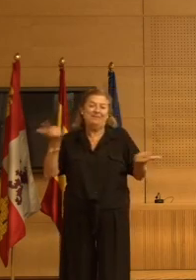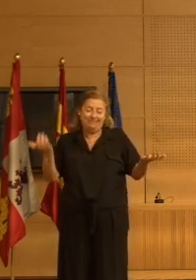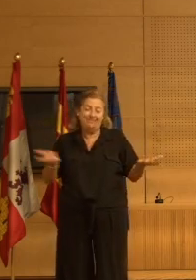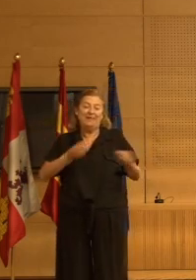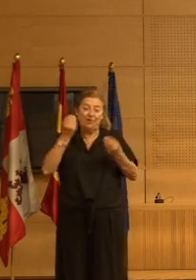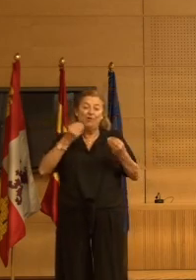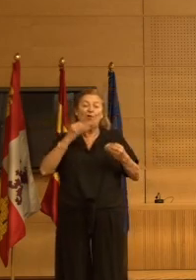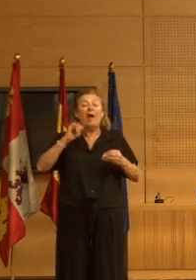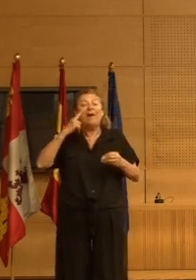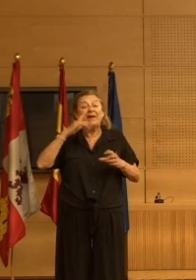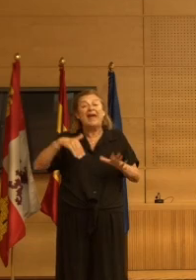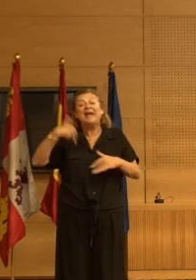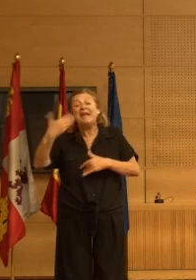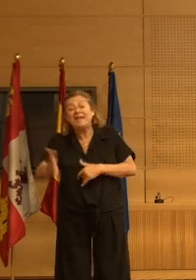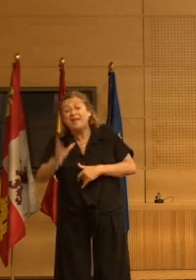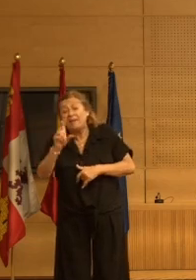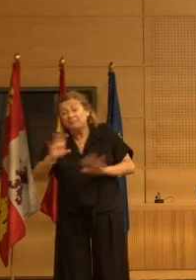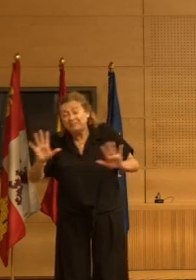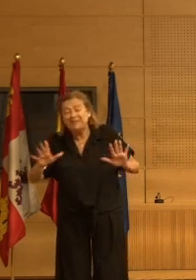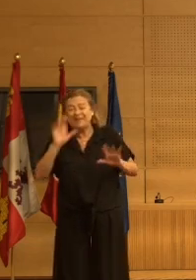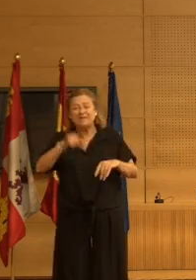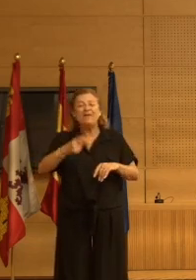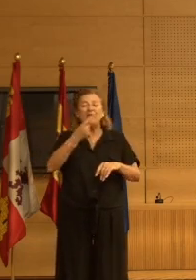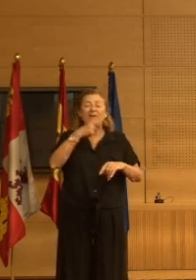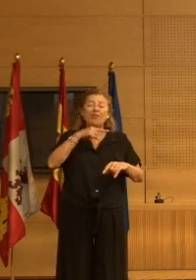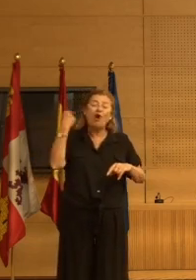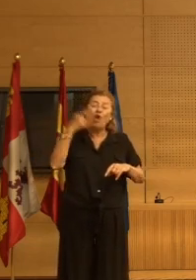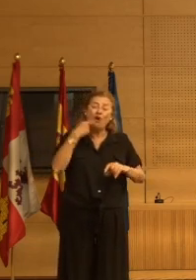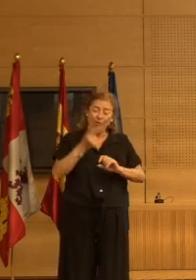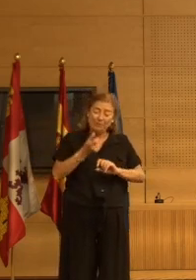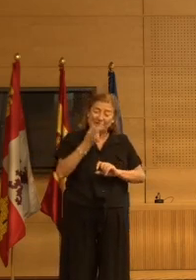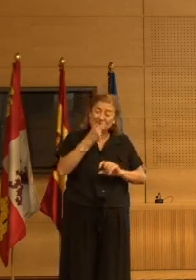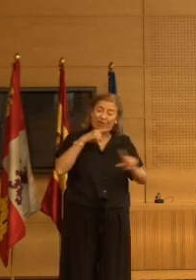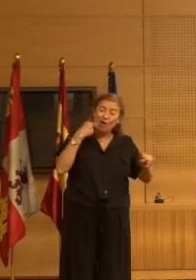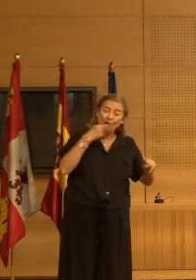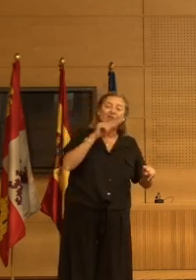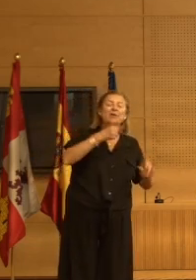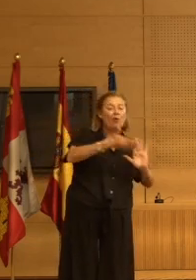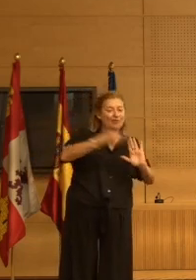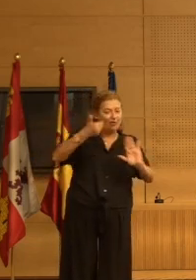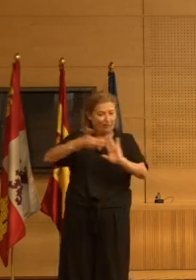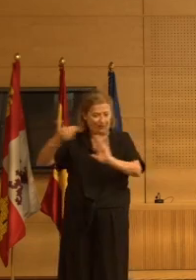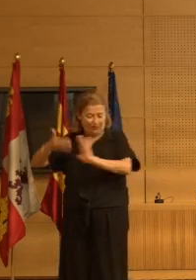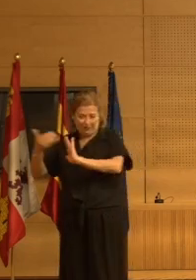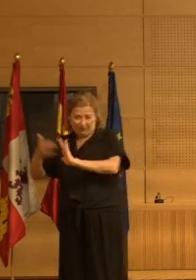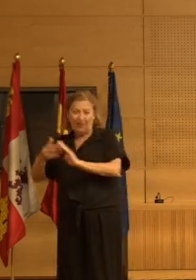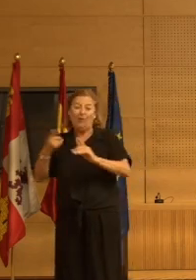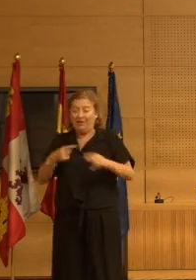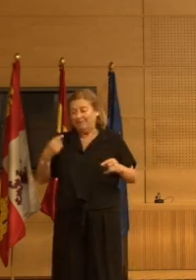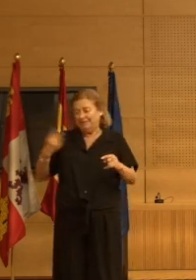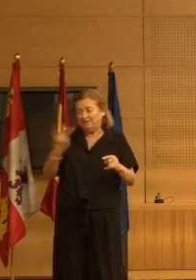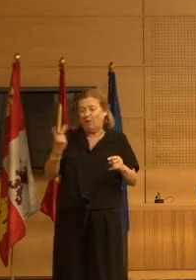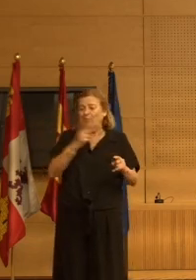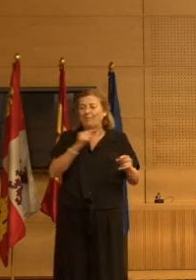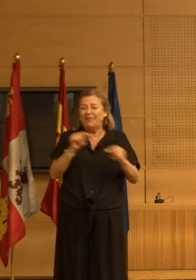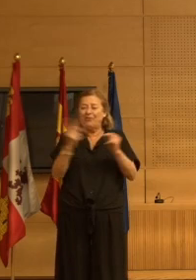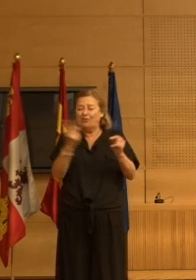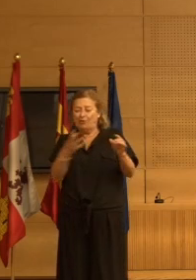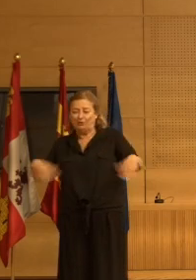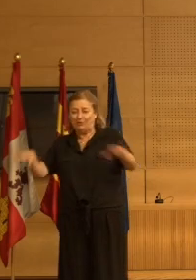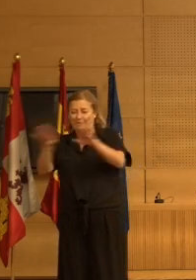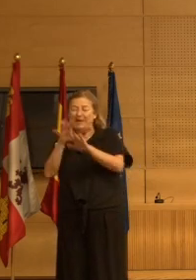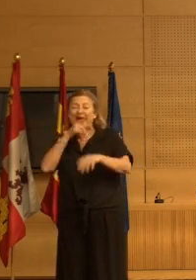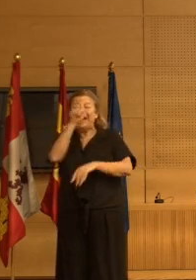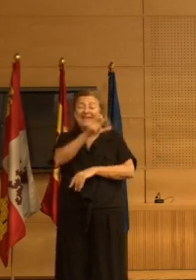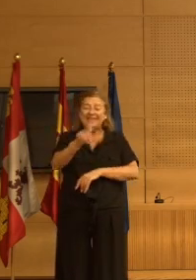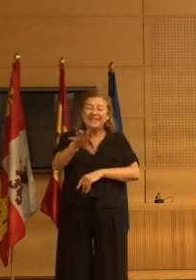es otra cuestión también hemos quitado analgésicos esto es una medida un poco colateral realmente para intentar entender